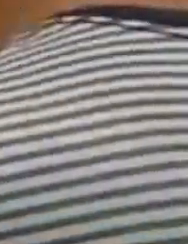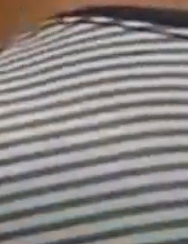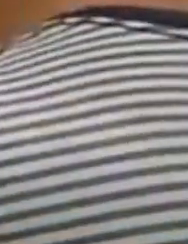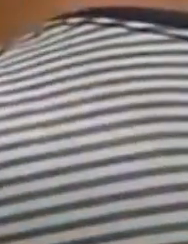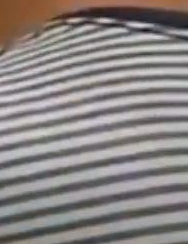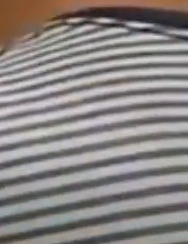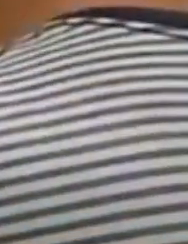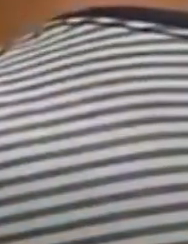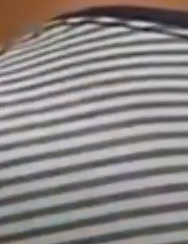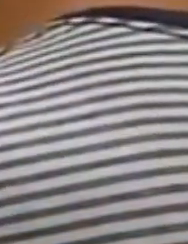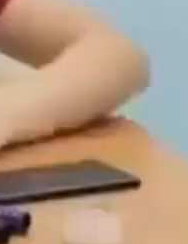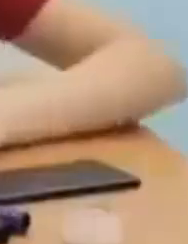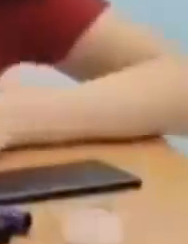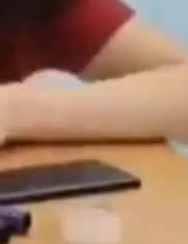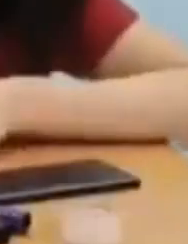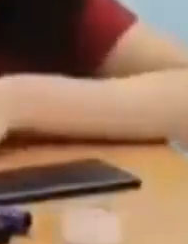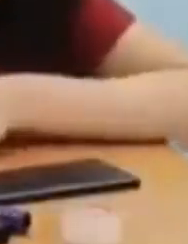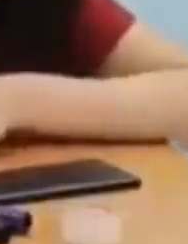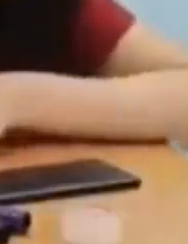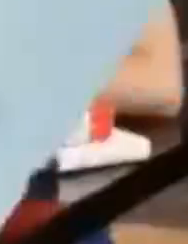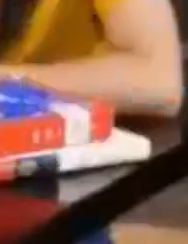les ayudará a fortalecer sus aprendizajes.